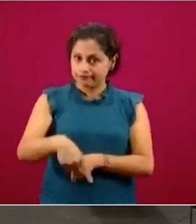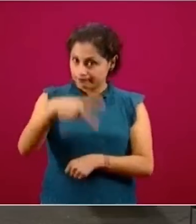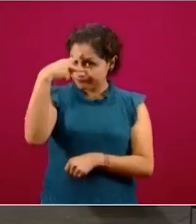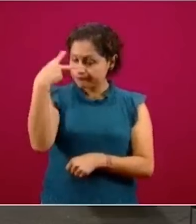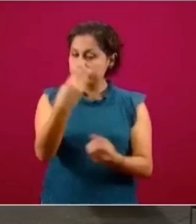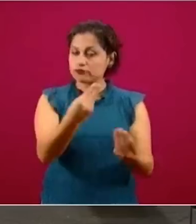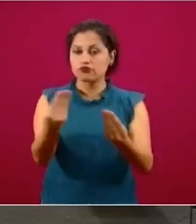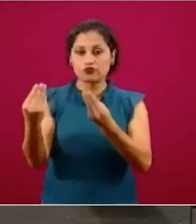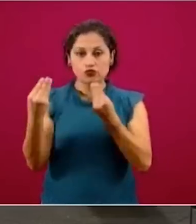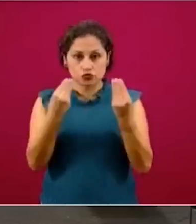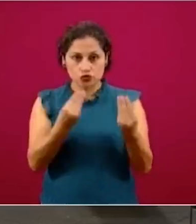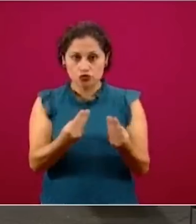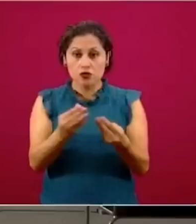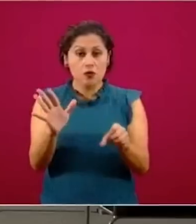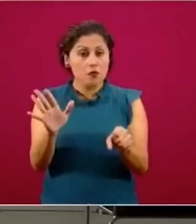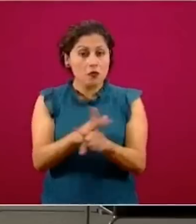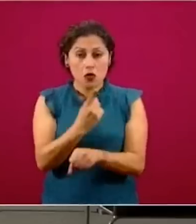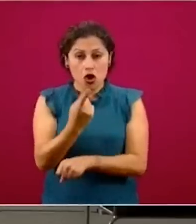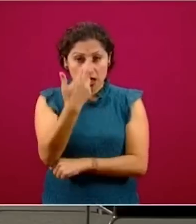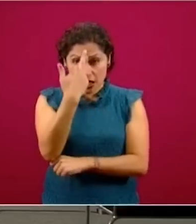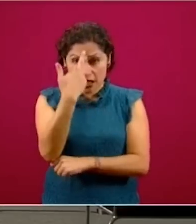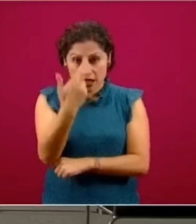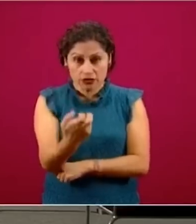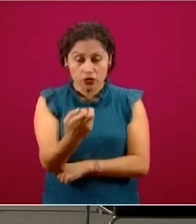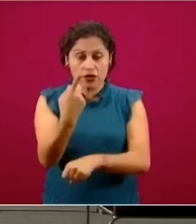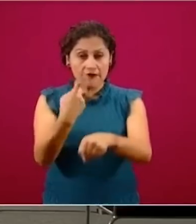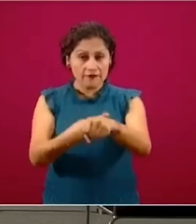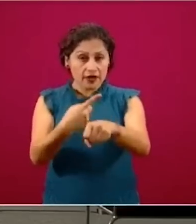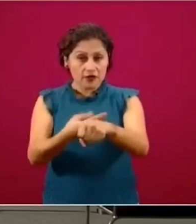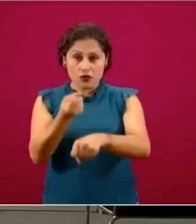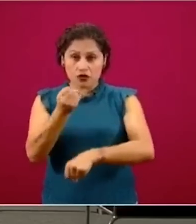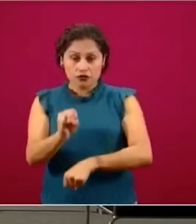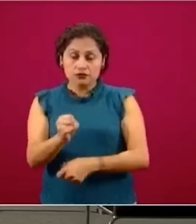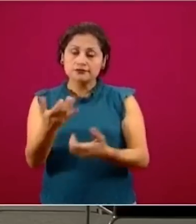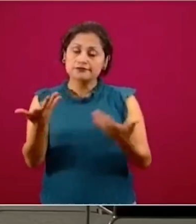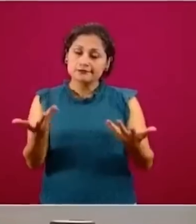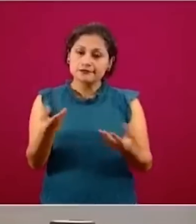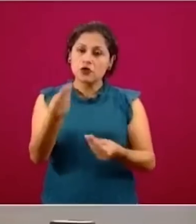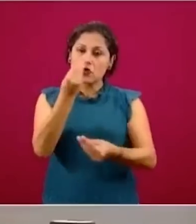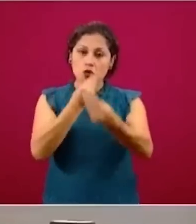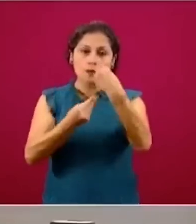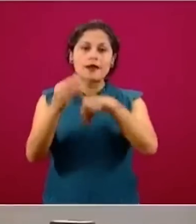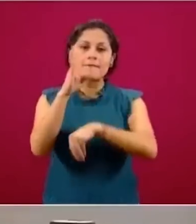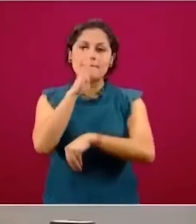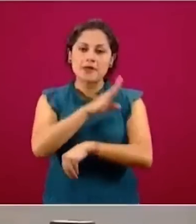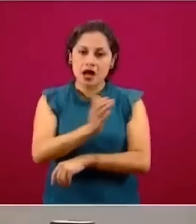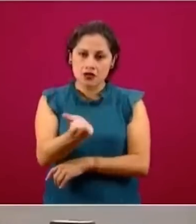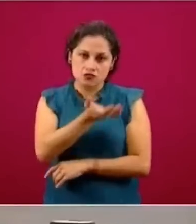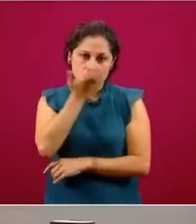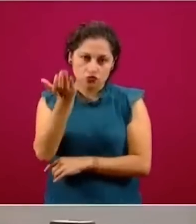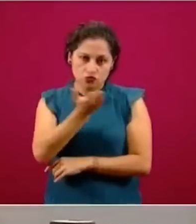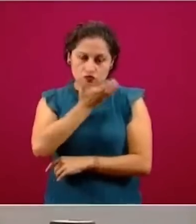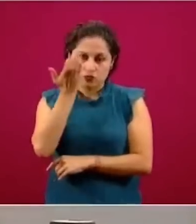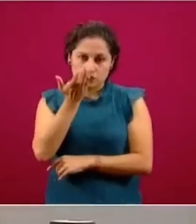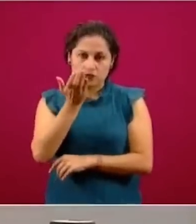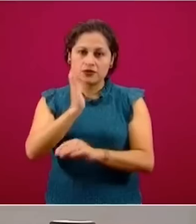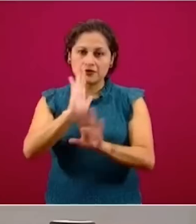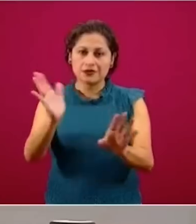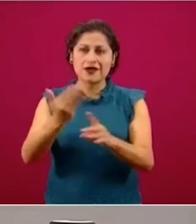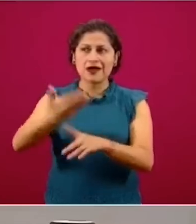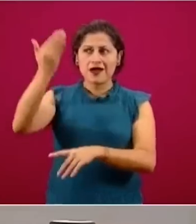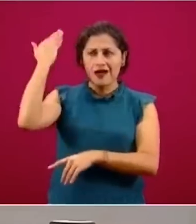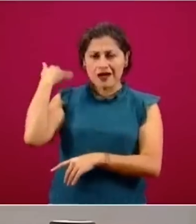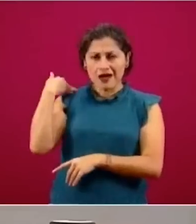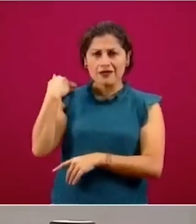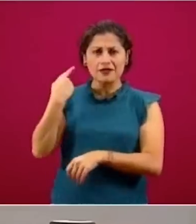con la mala nutrición. Y hemos comentado muchas veces desde antes de COVID que estos son graves y